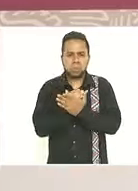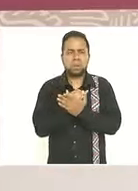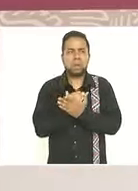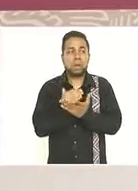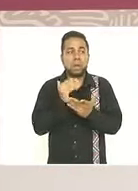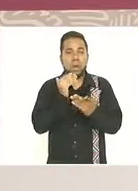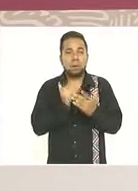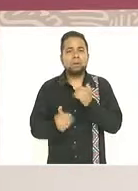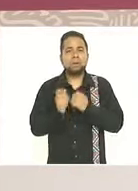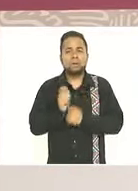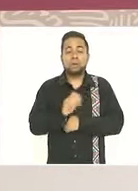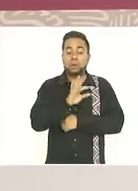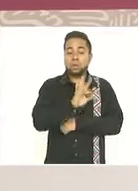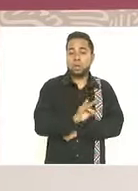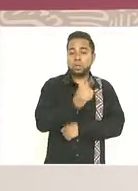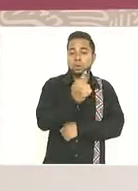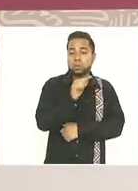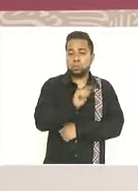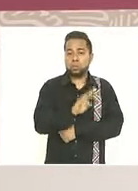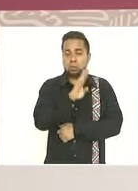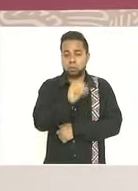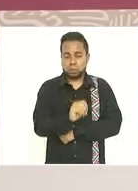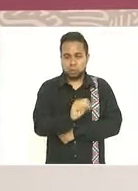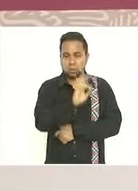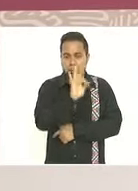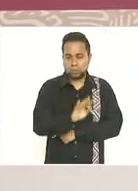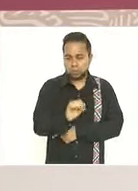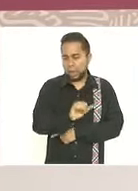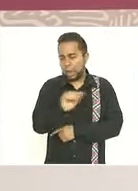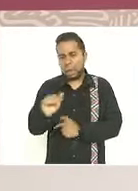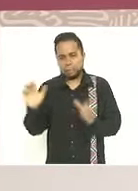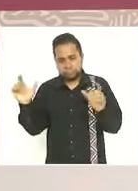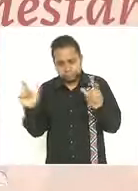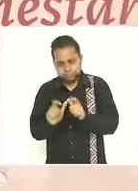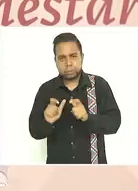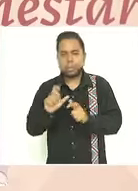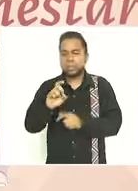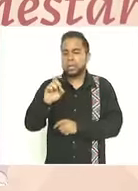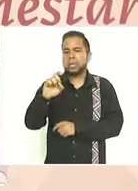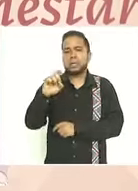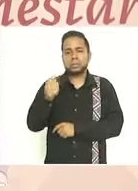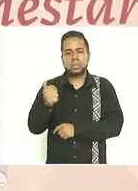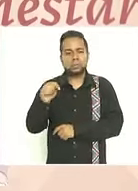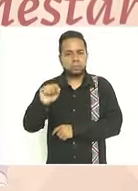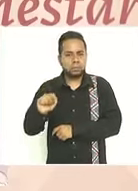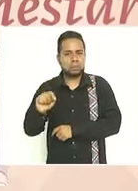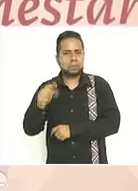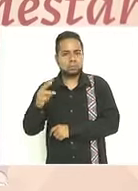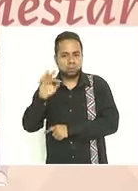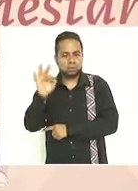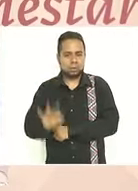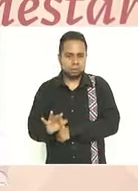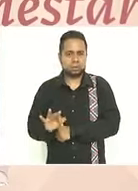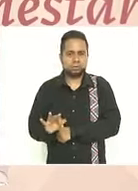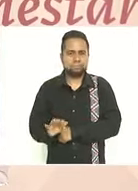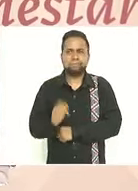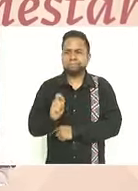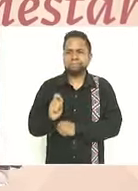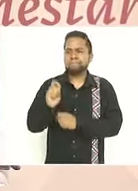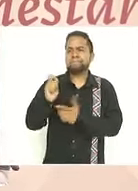pasaron de 41.9 a 36.3% 5